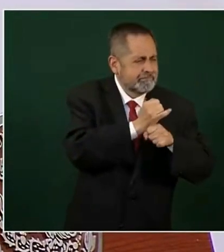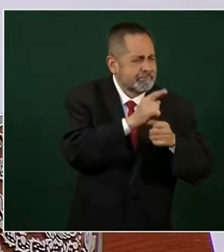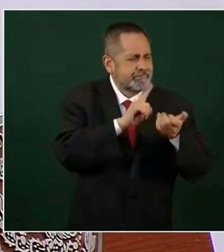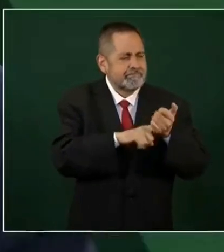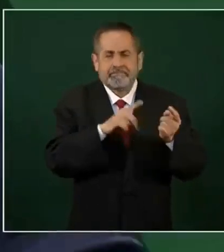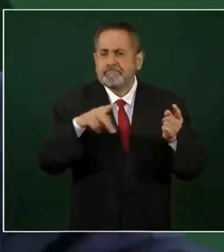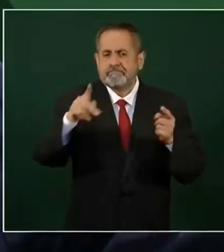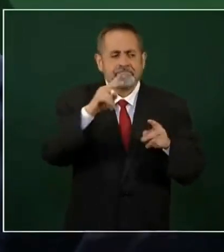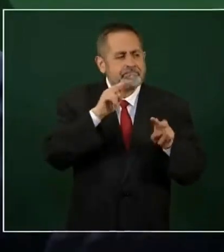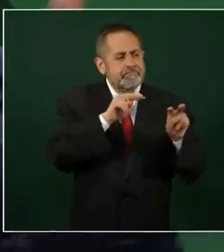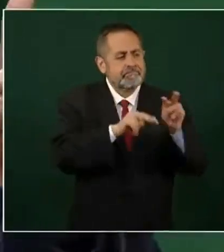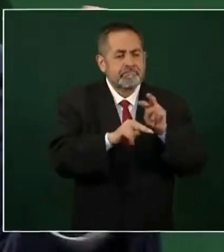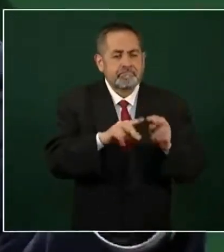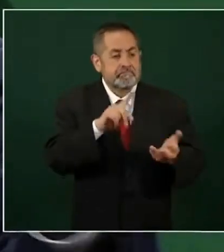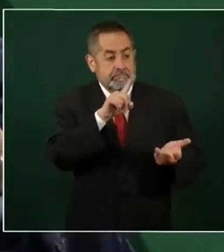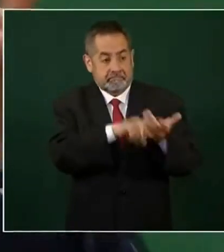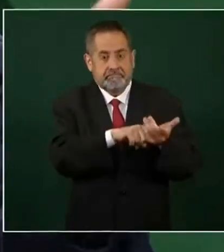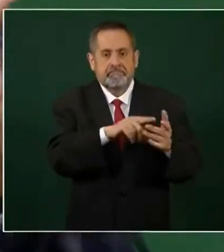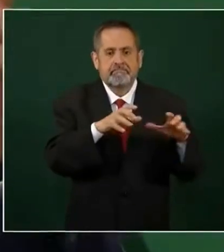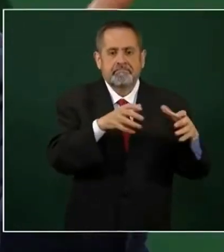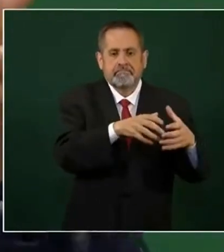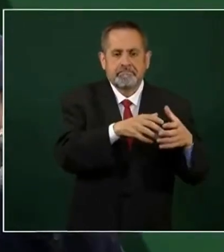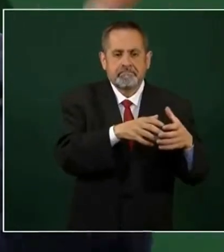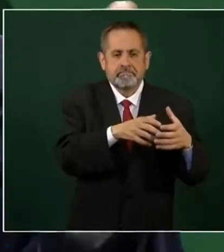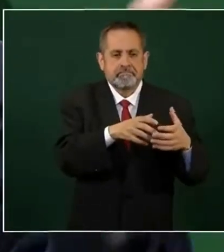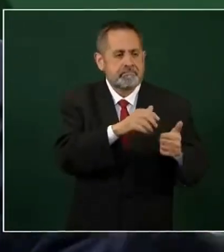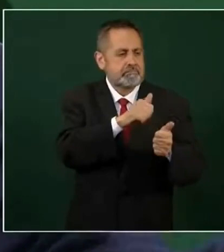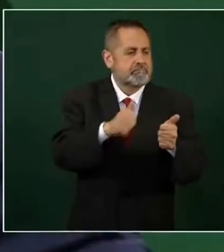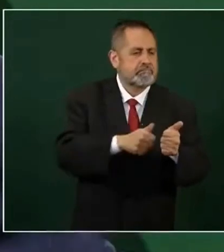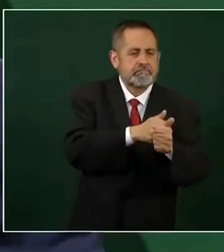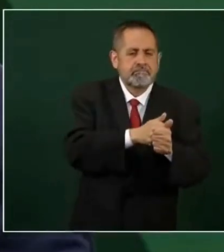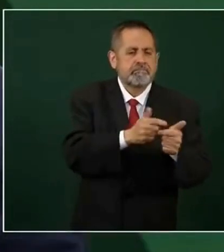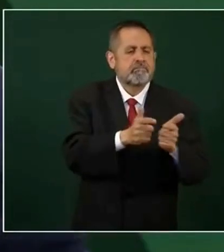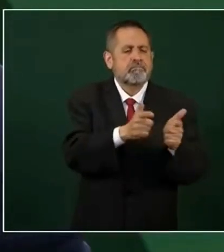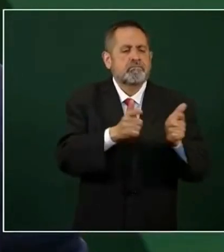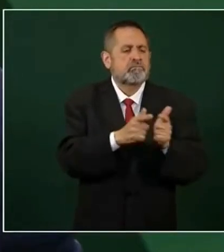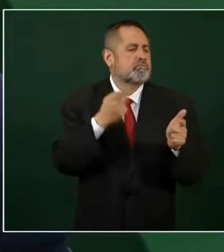si están metidos los partidos del bloque conservador,